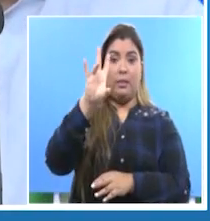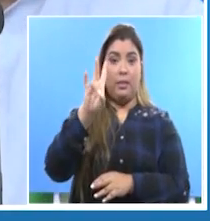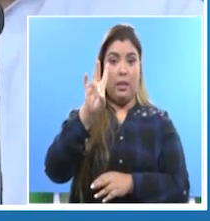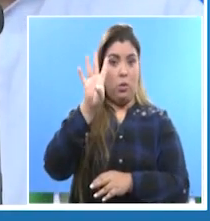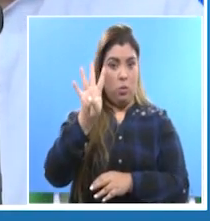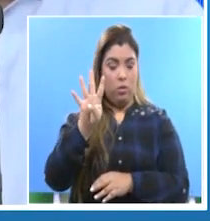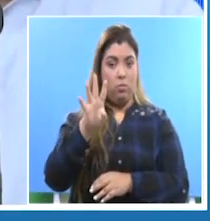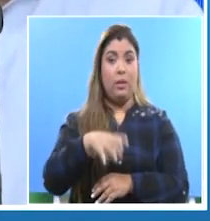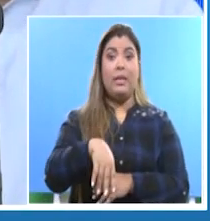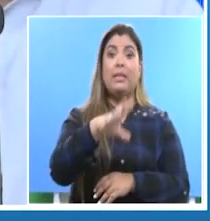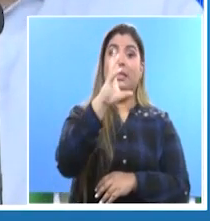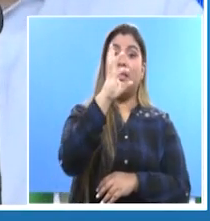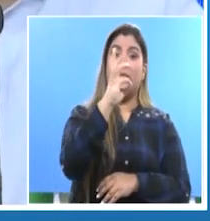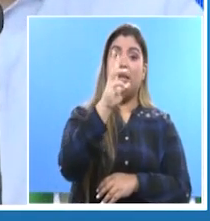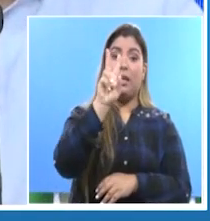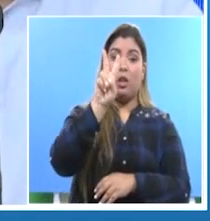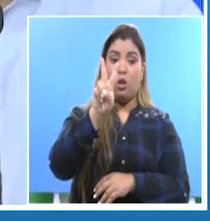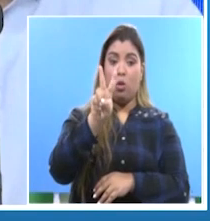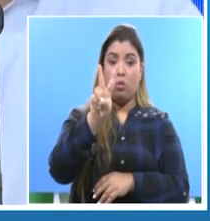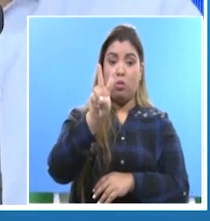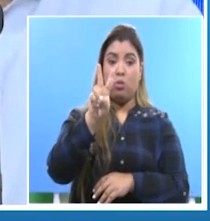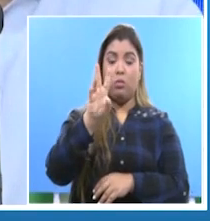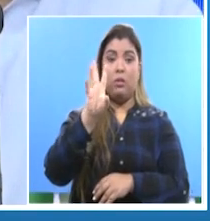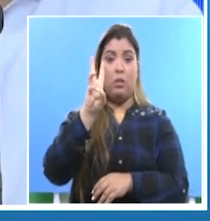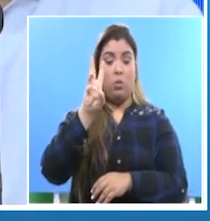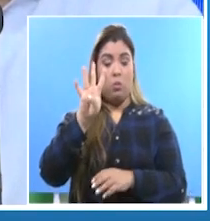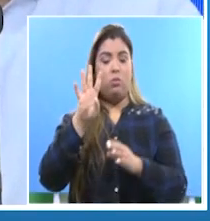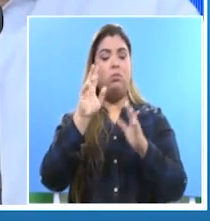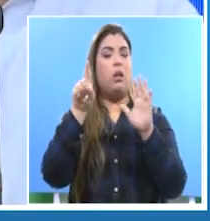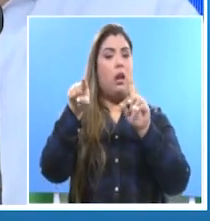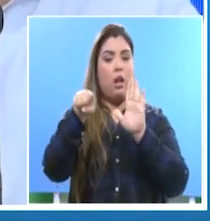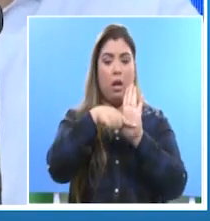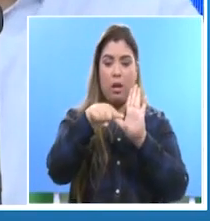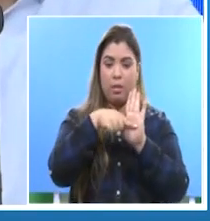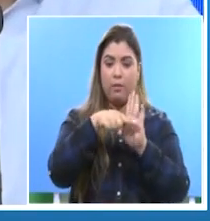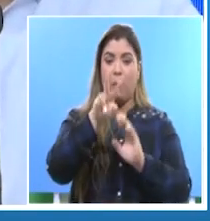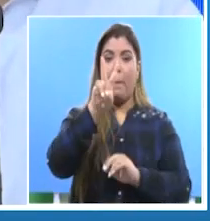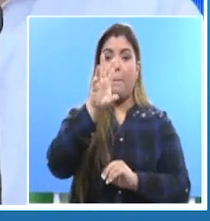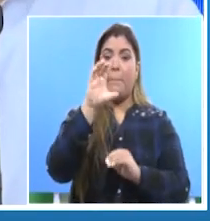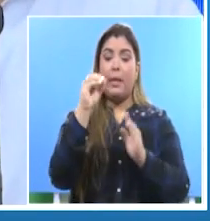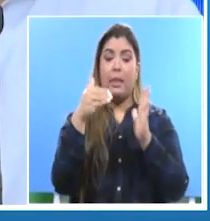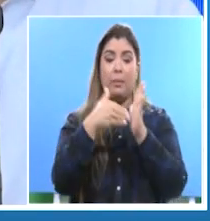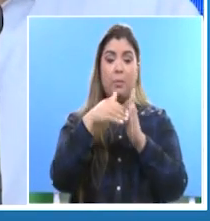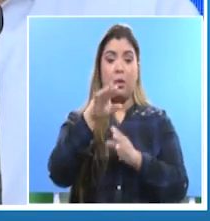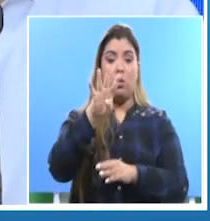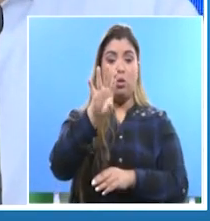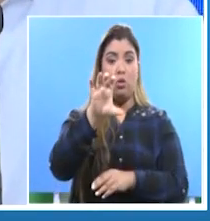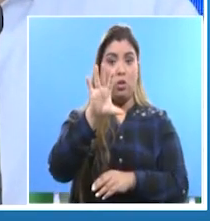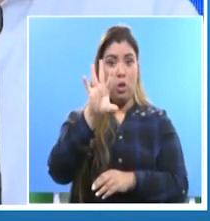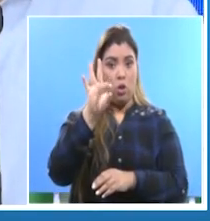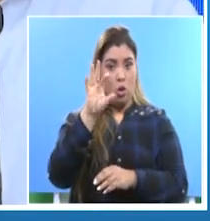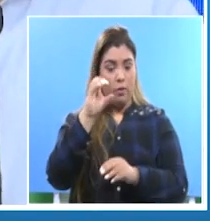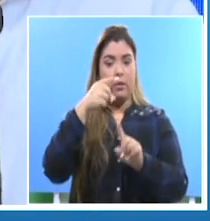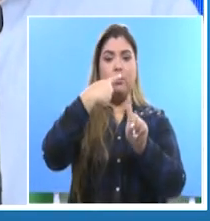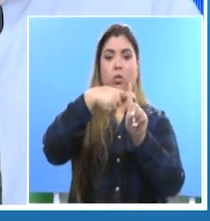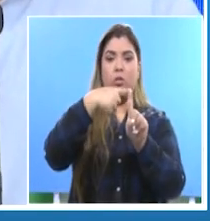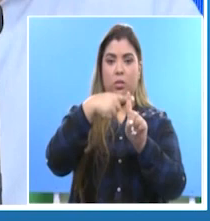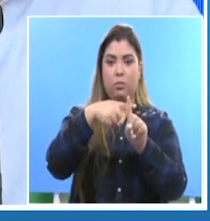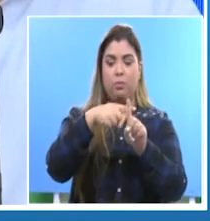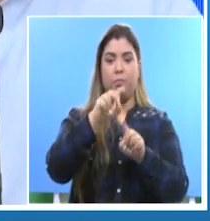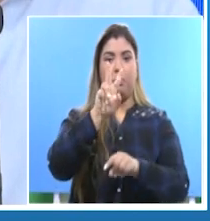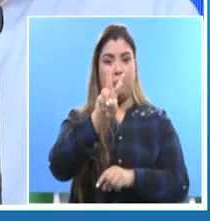62.284 son negativas y 20.490 son positivas para un